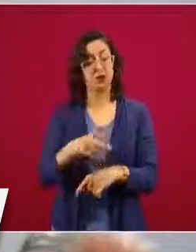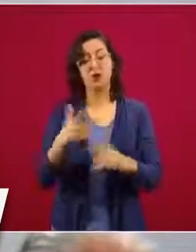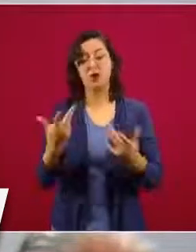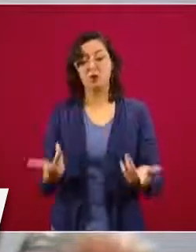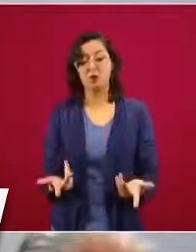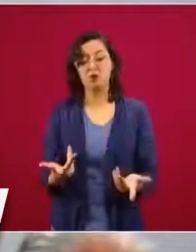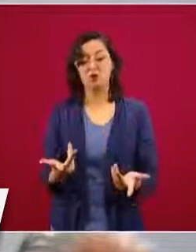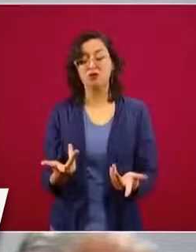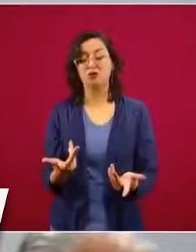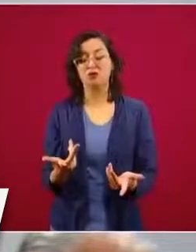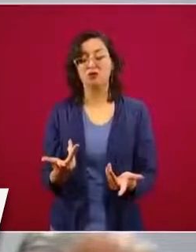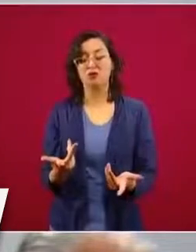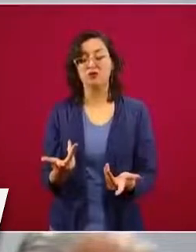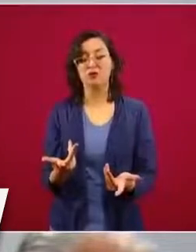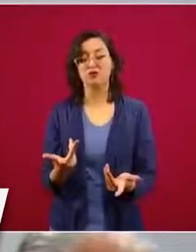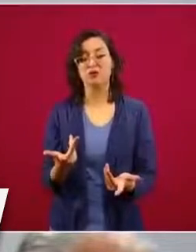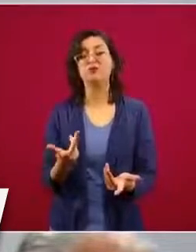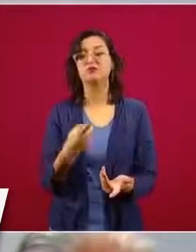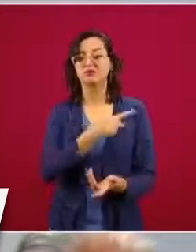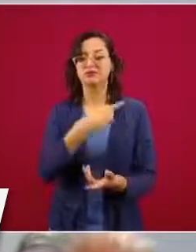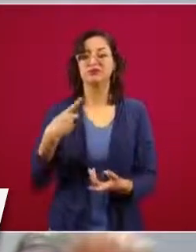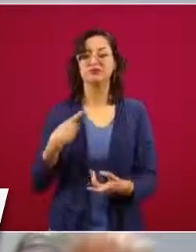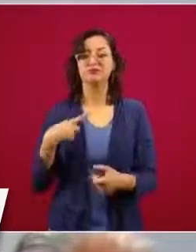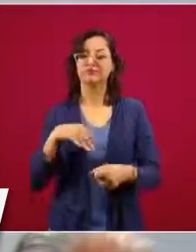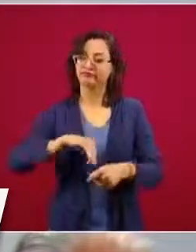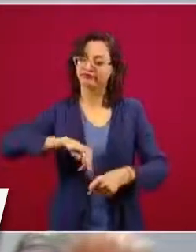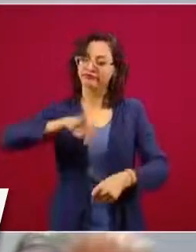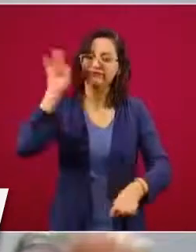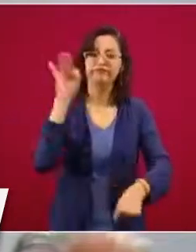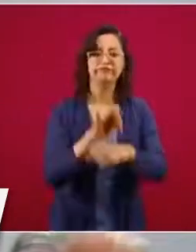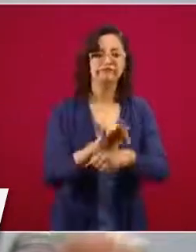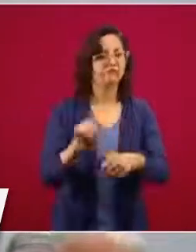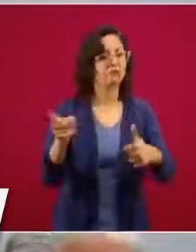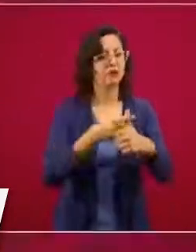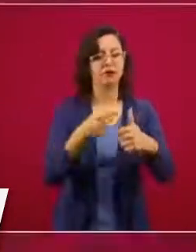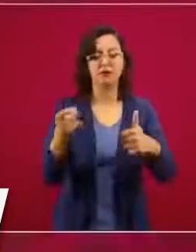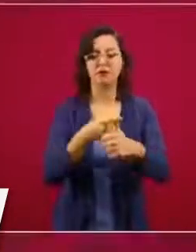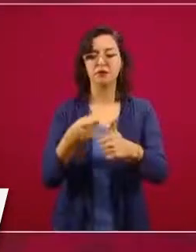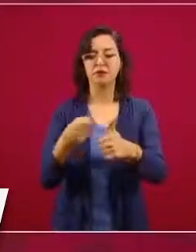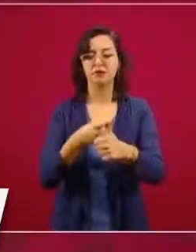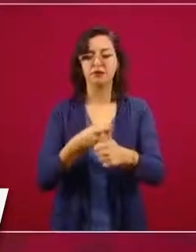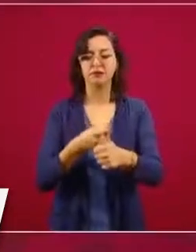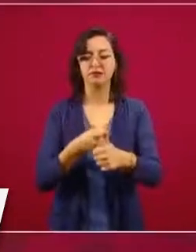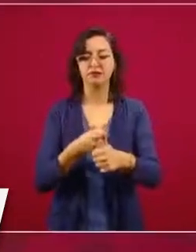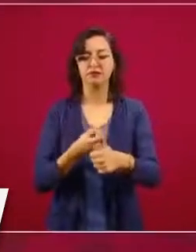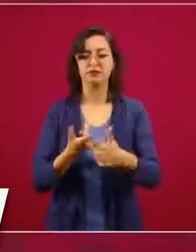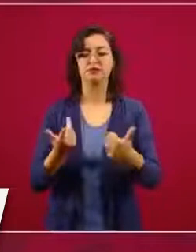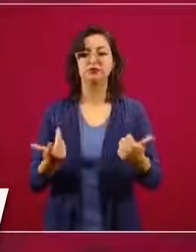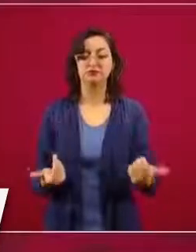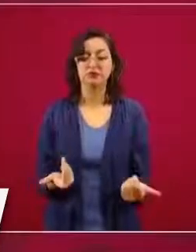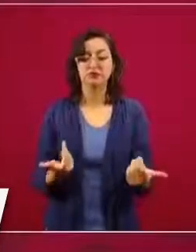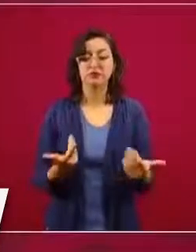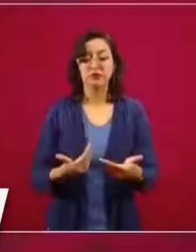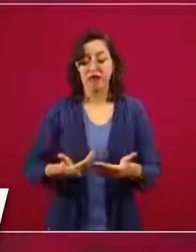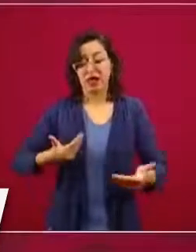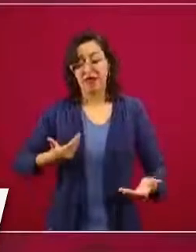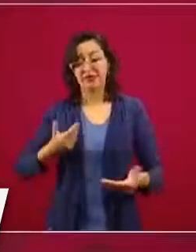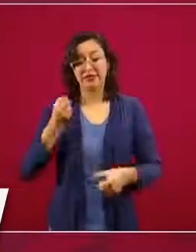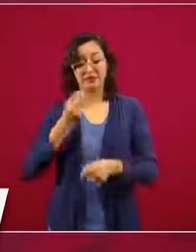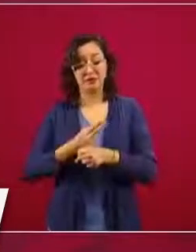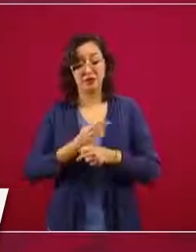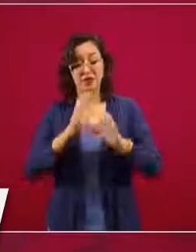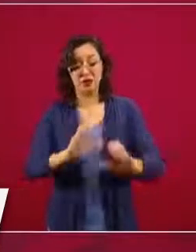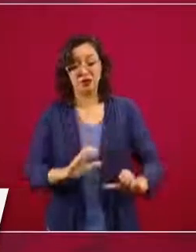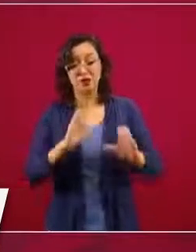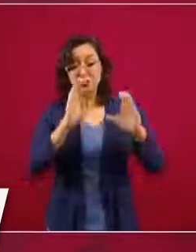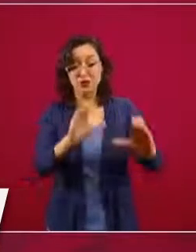primera línea de protección a la cual nosotros nos debemos atender. Entonces, si hablamos de prevención y protección, ellos son